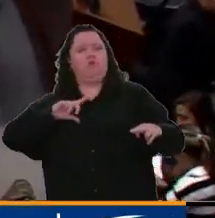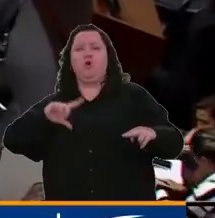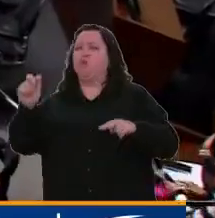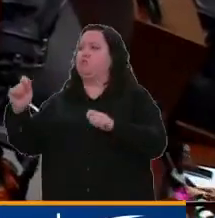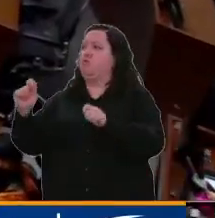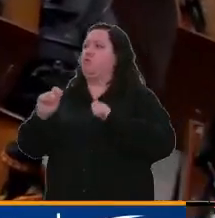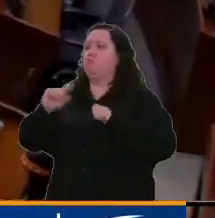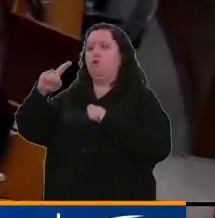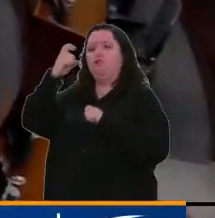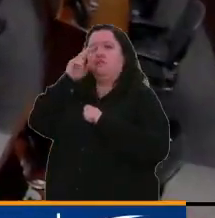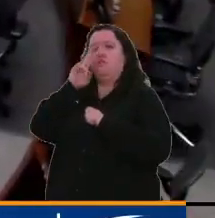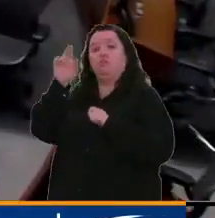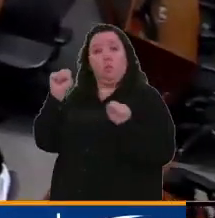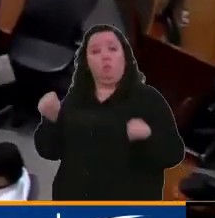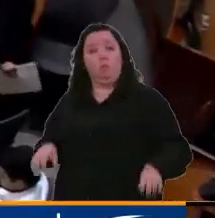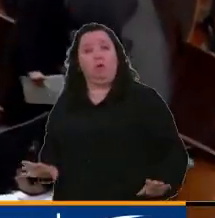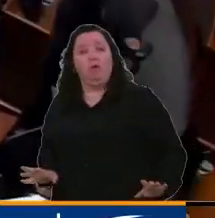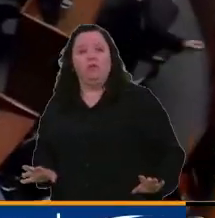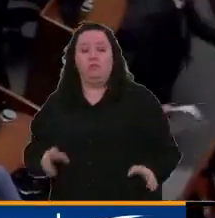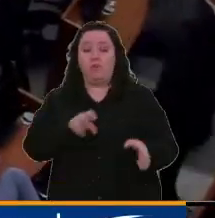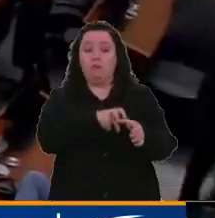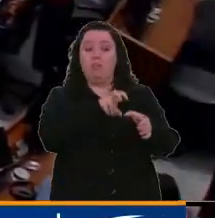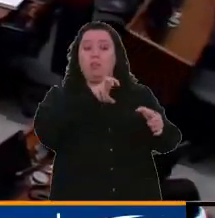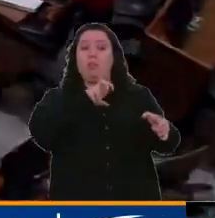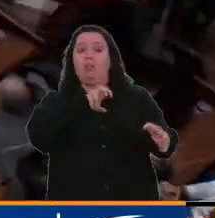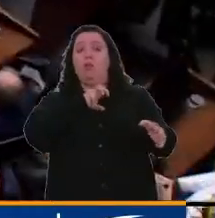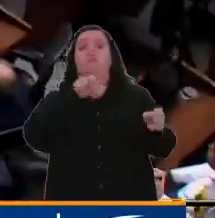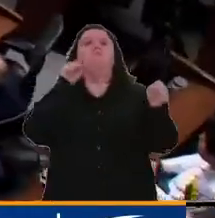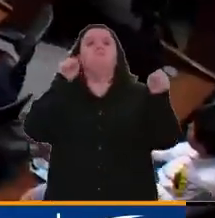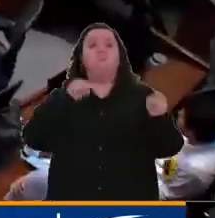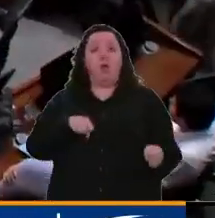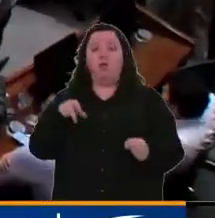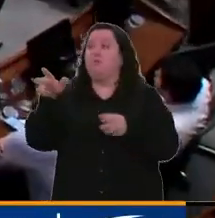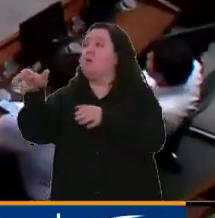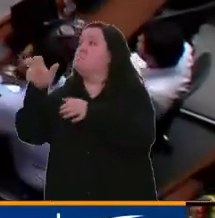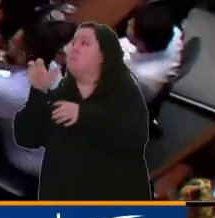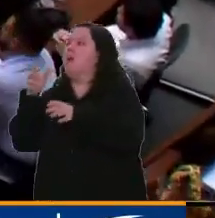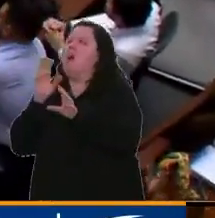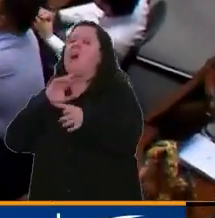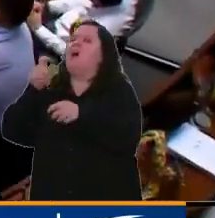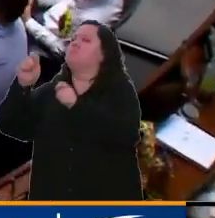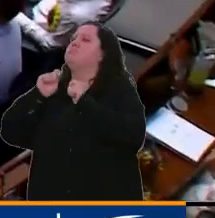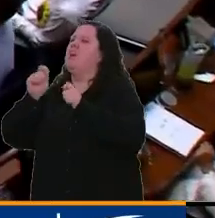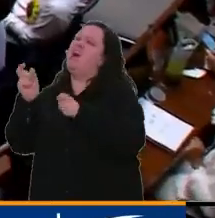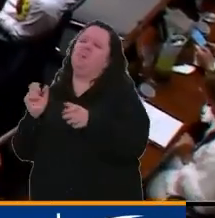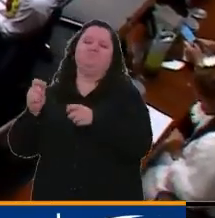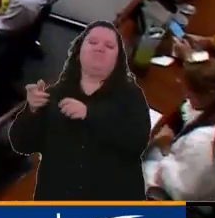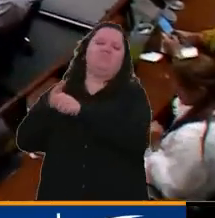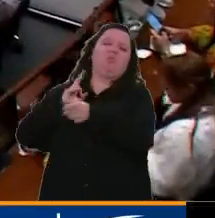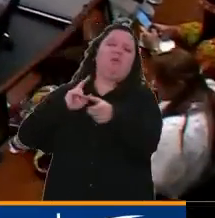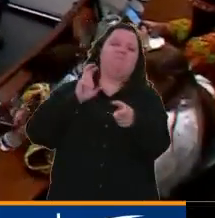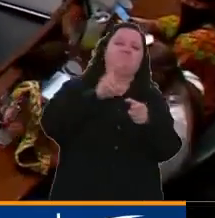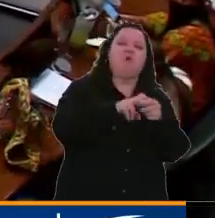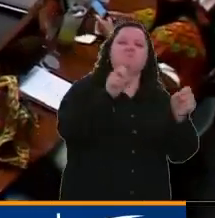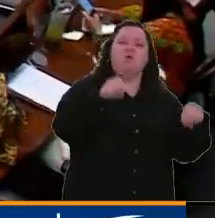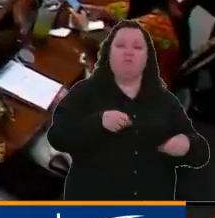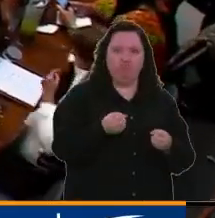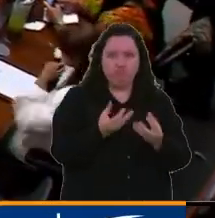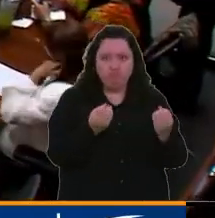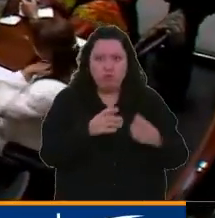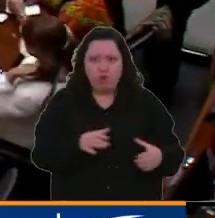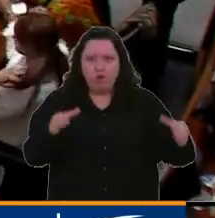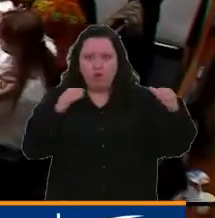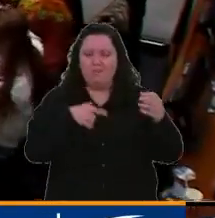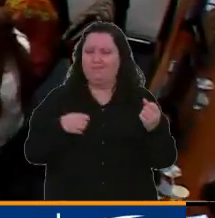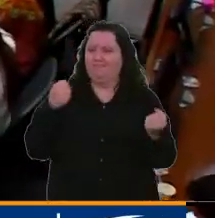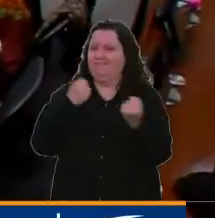cargo en el gobierno nacional, pero al renunciar a dicho cargo podrían regresar a su asiento en el legislativo. Varios congresistas anuncian que no